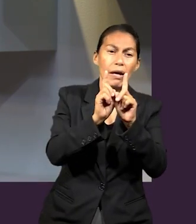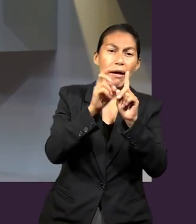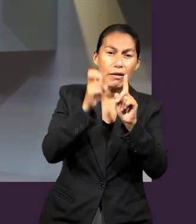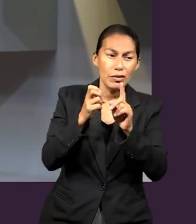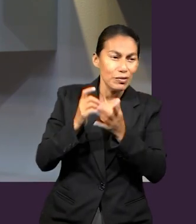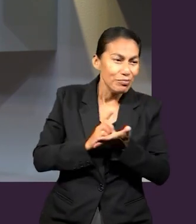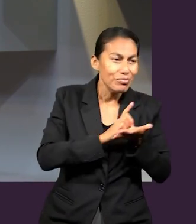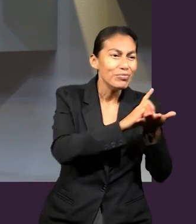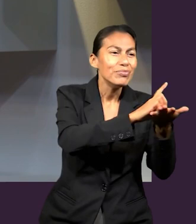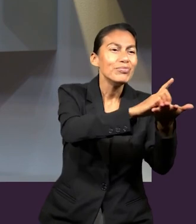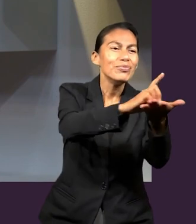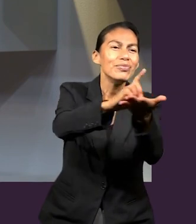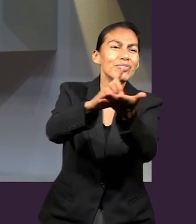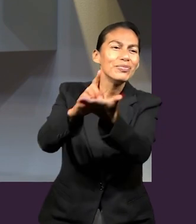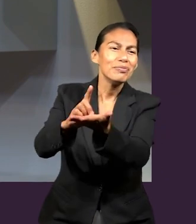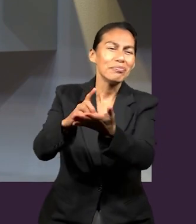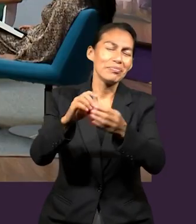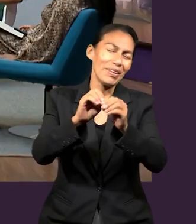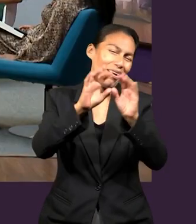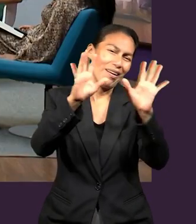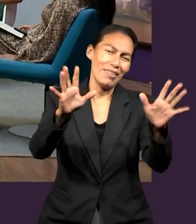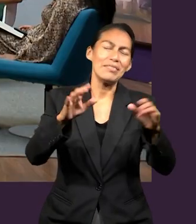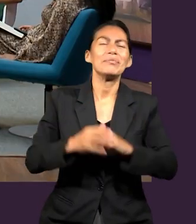presentarla claramente a los demás.